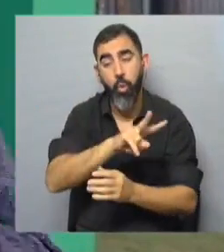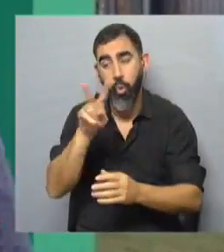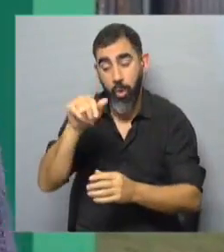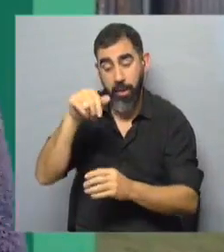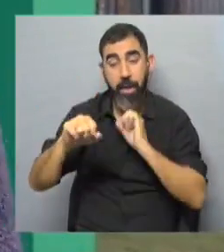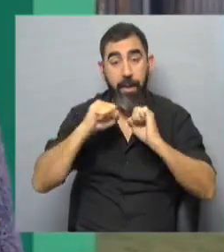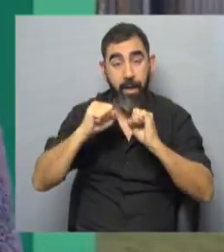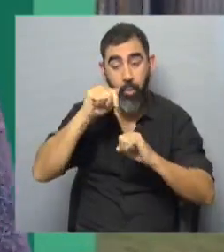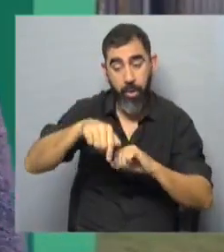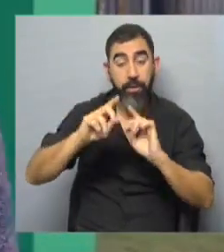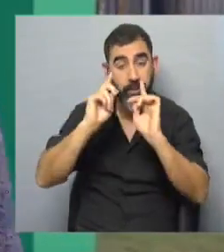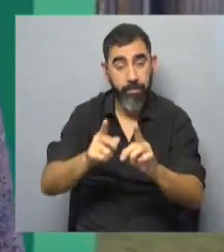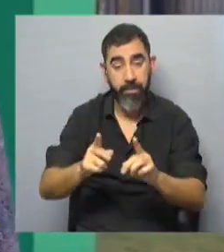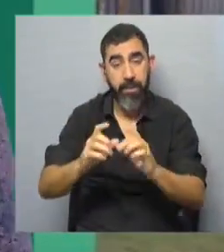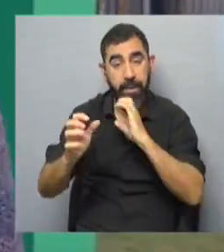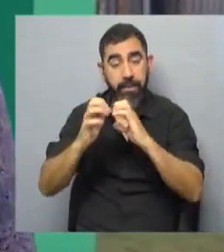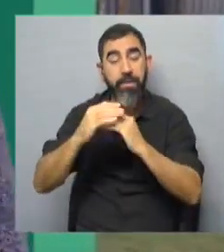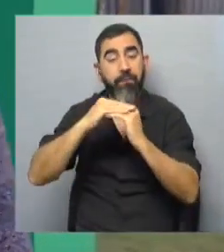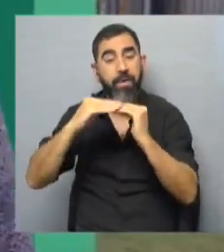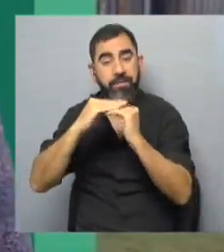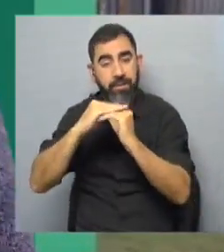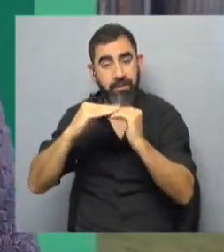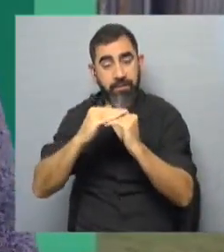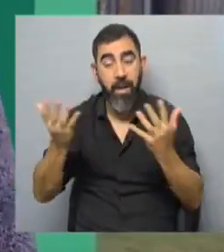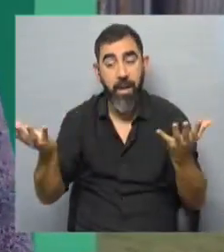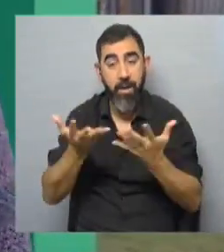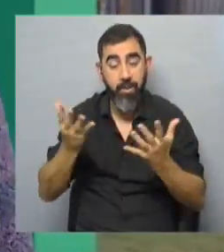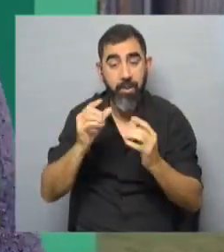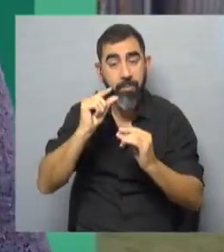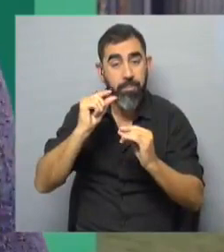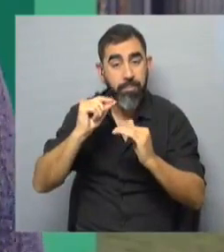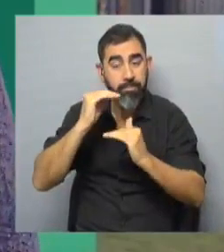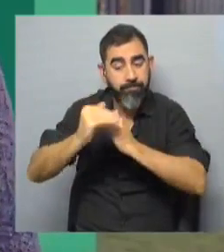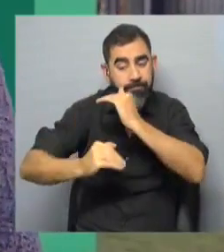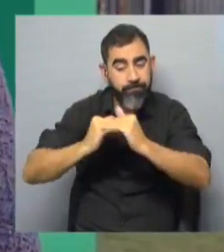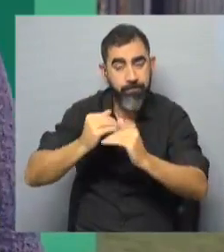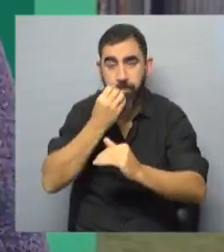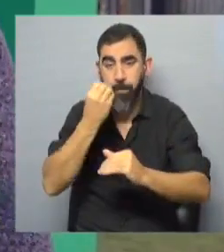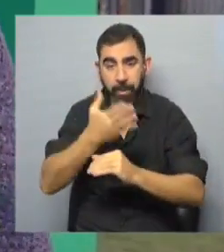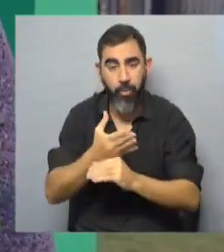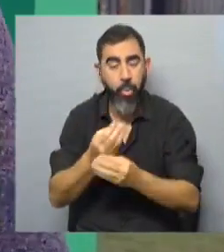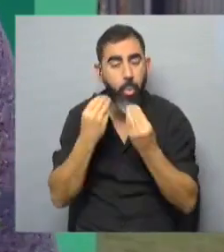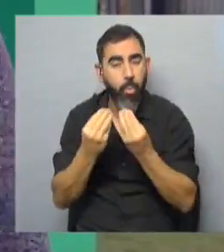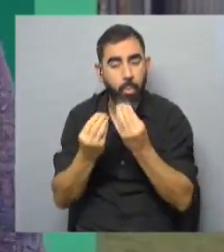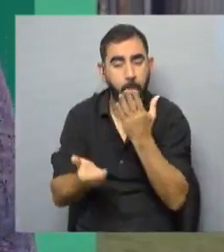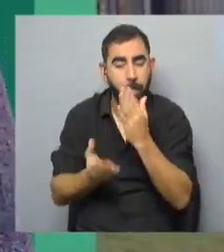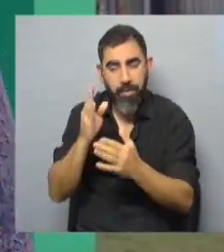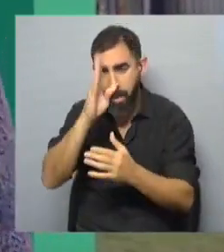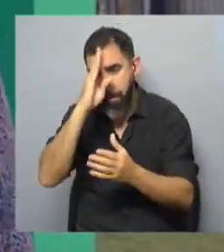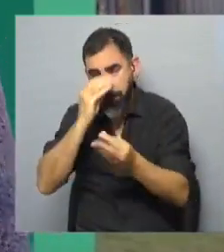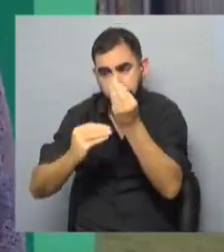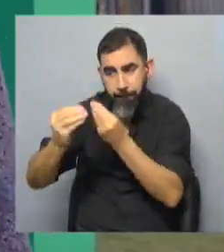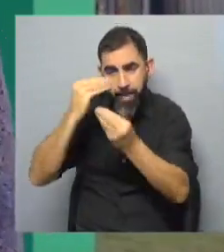en Carrasco como acá, han hecho electricidad básica. Entonces, ahora hemos hecho un pasito más, es decir, bueno, cómo generar más habilidades